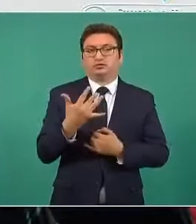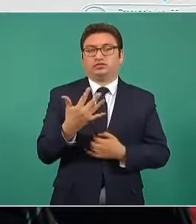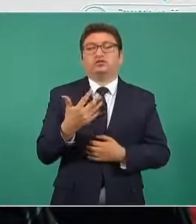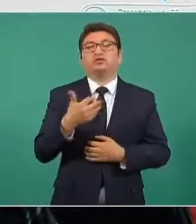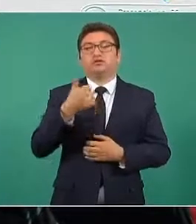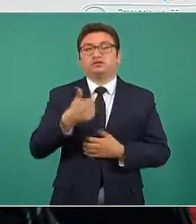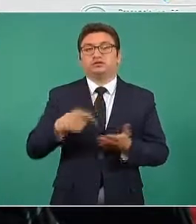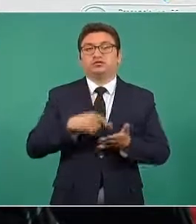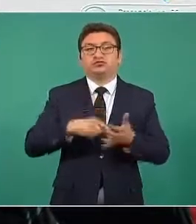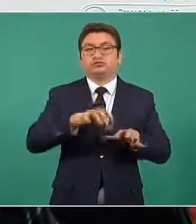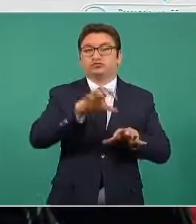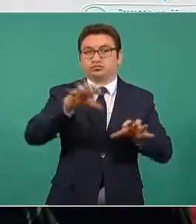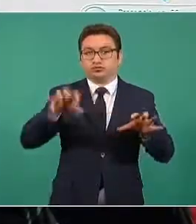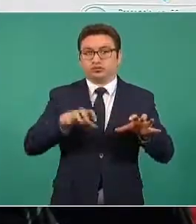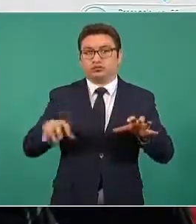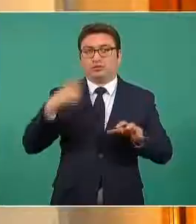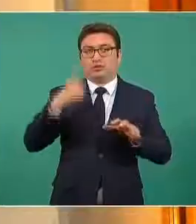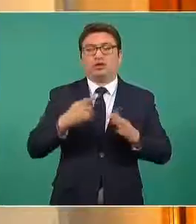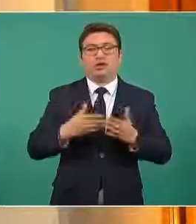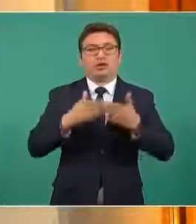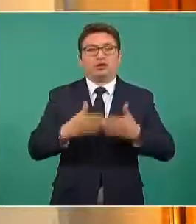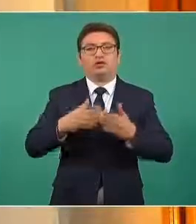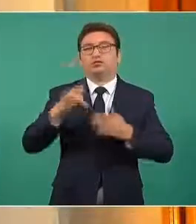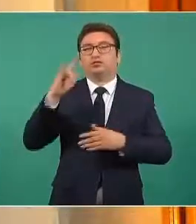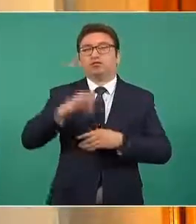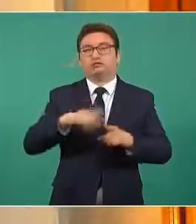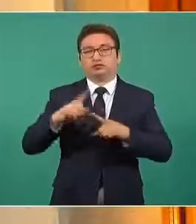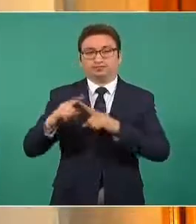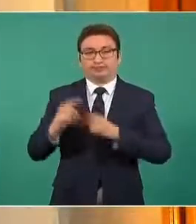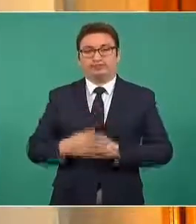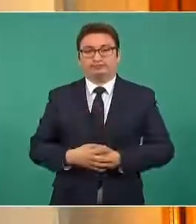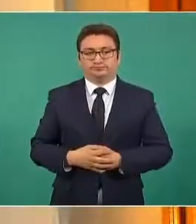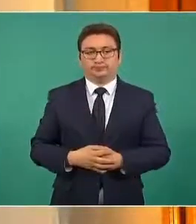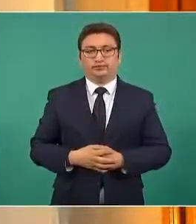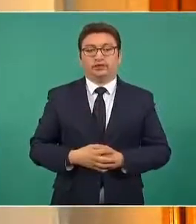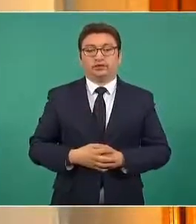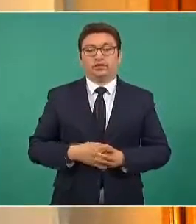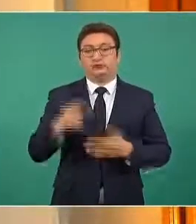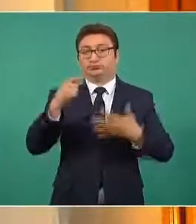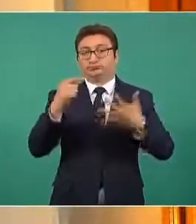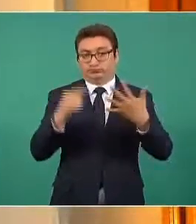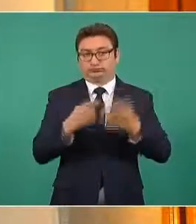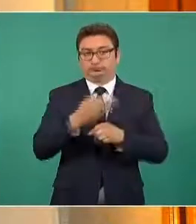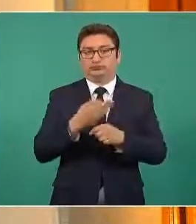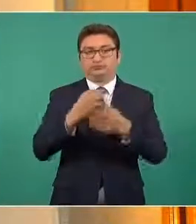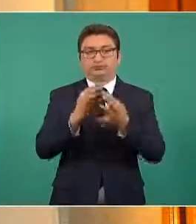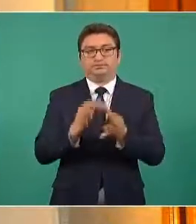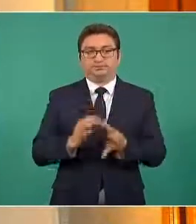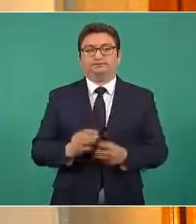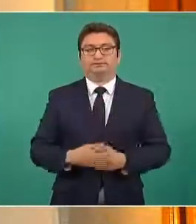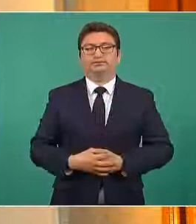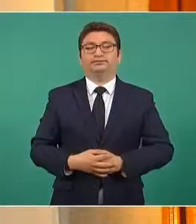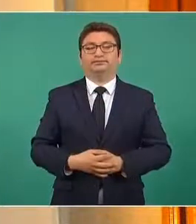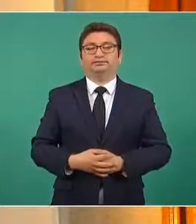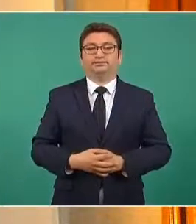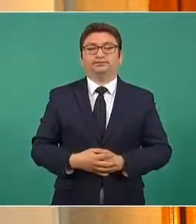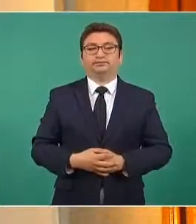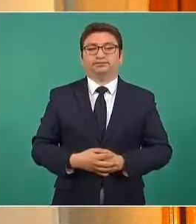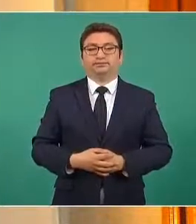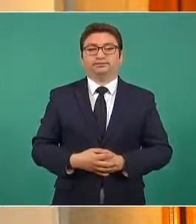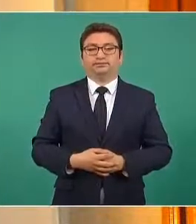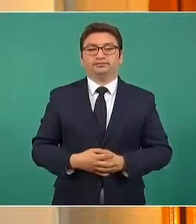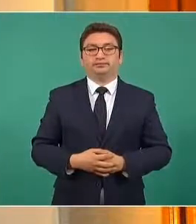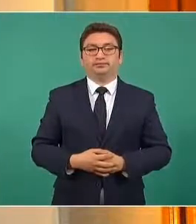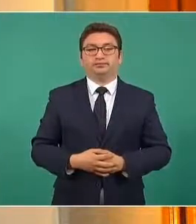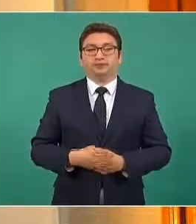instalaciones aeroportuarias del país. Adelante, vamos a ver cada una de las misiones de seguridad. En